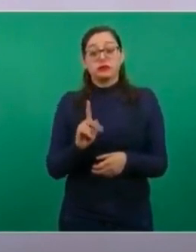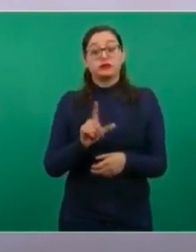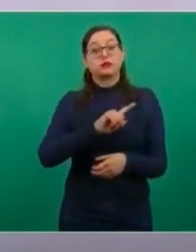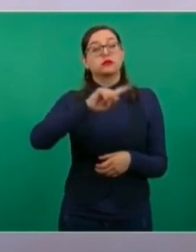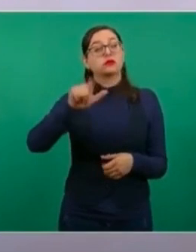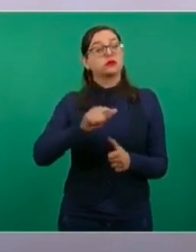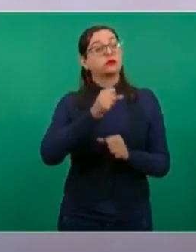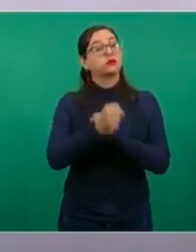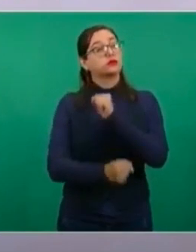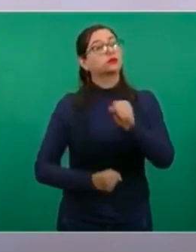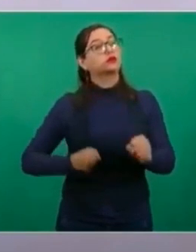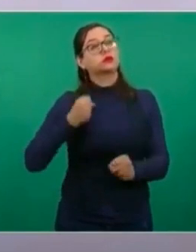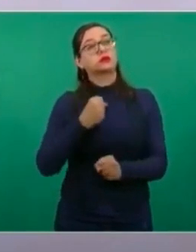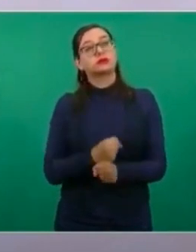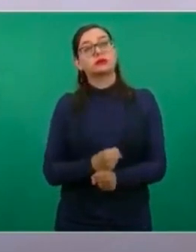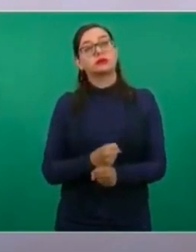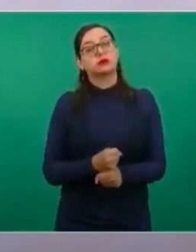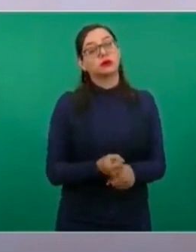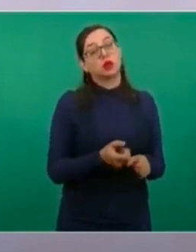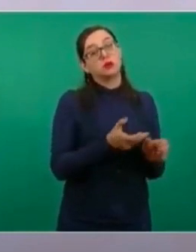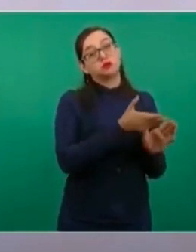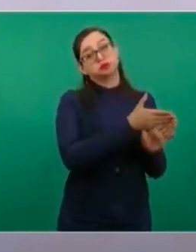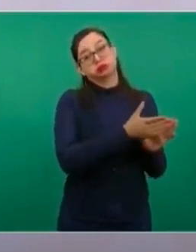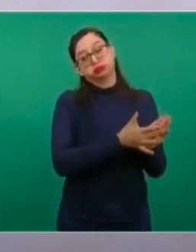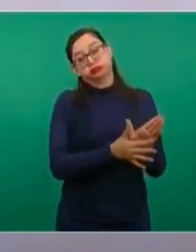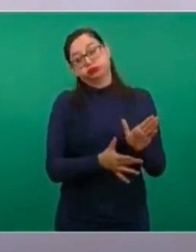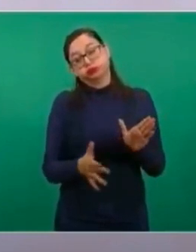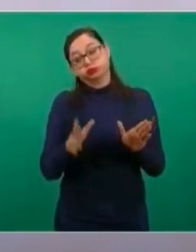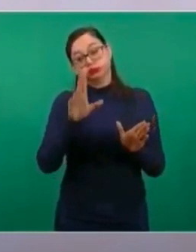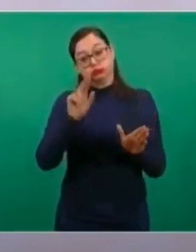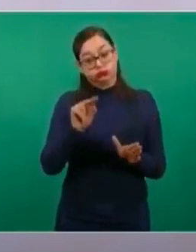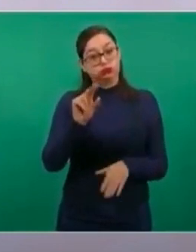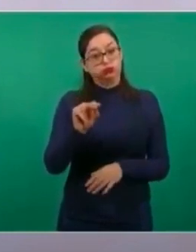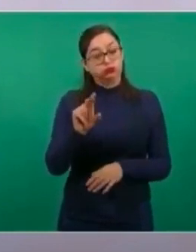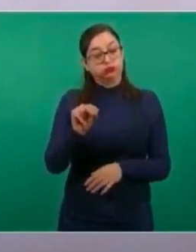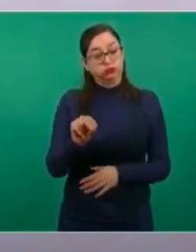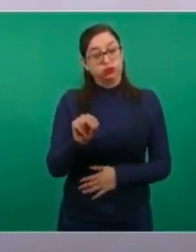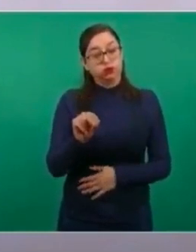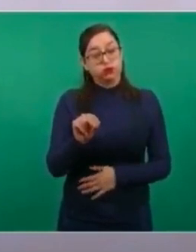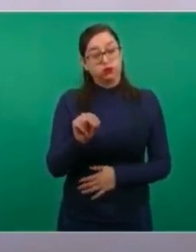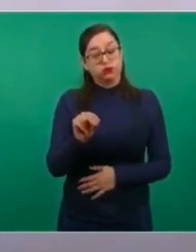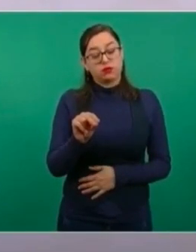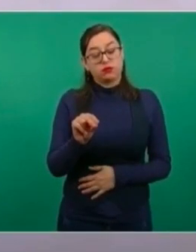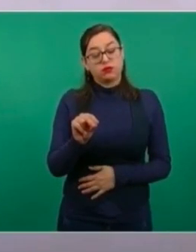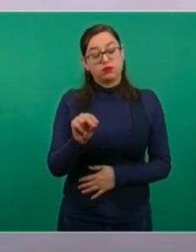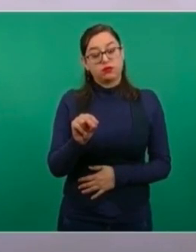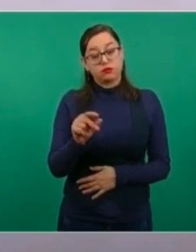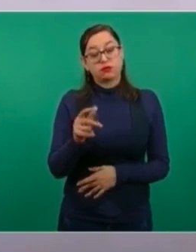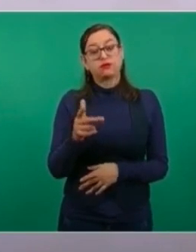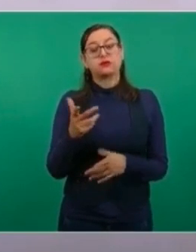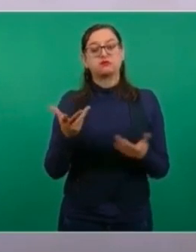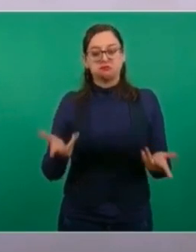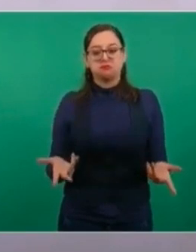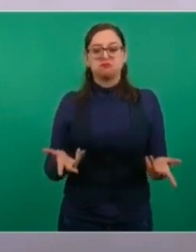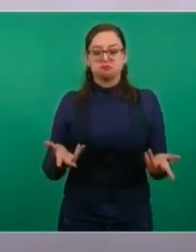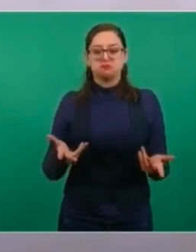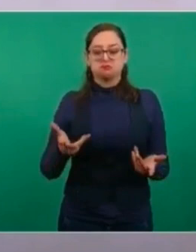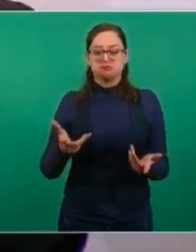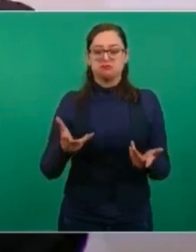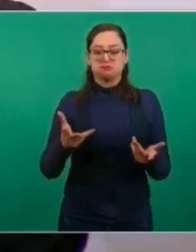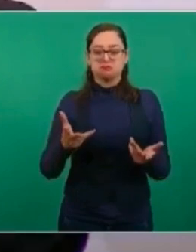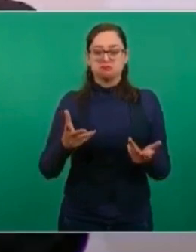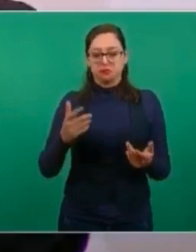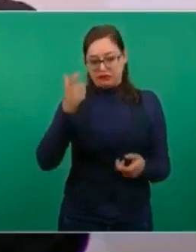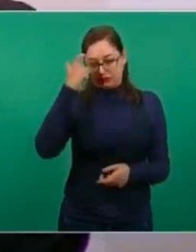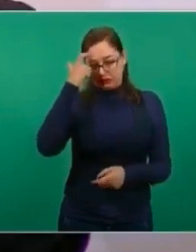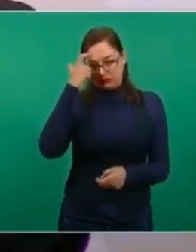años 80 se creó, se constituyó